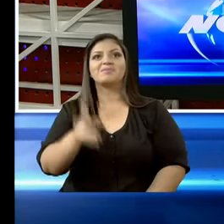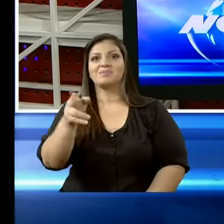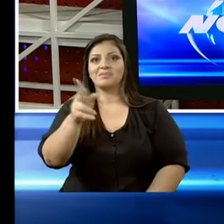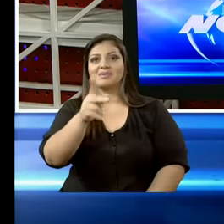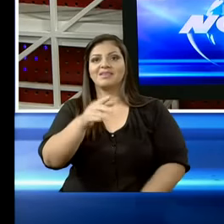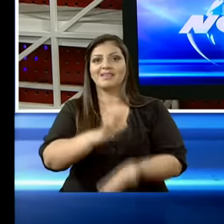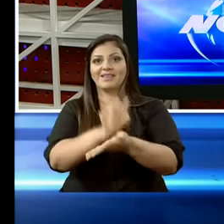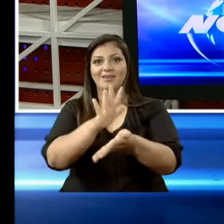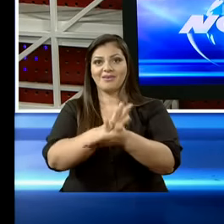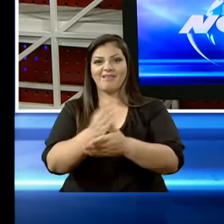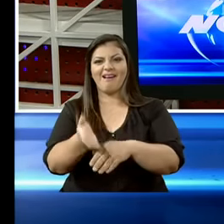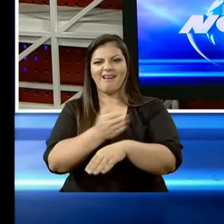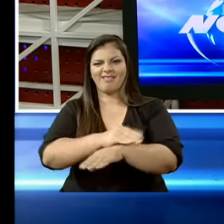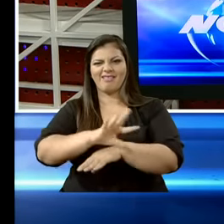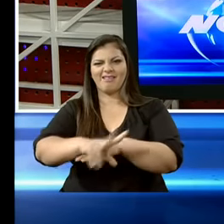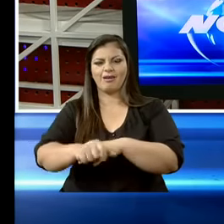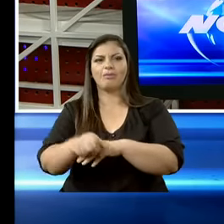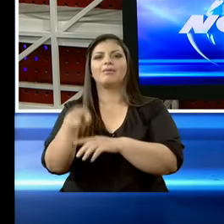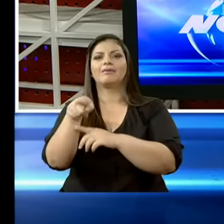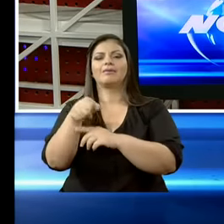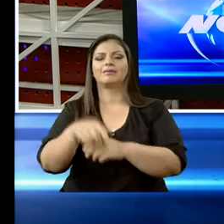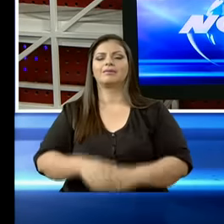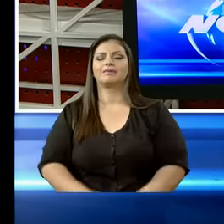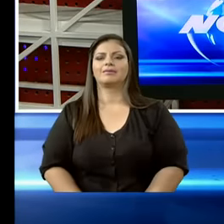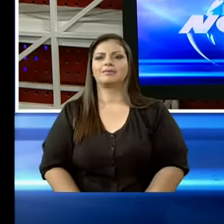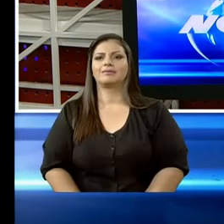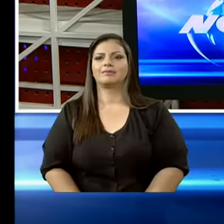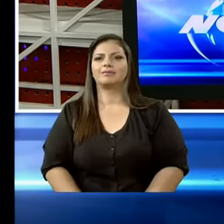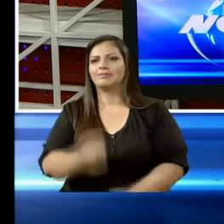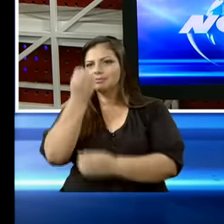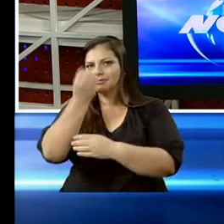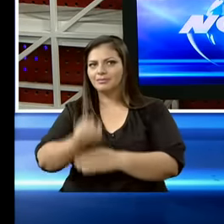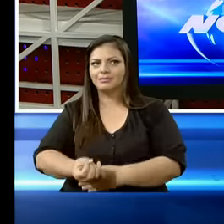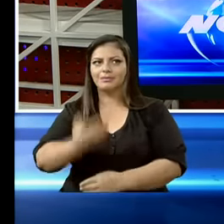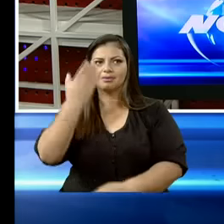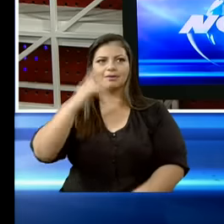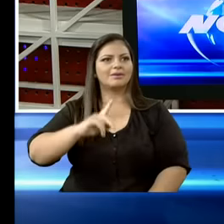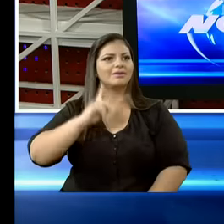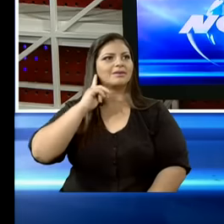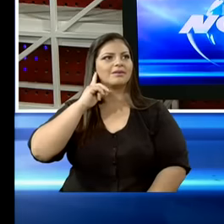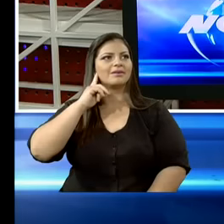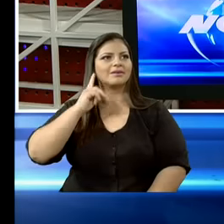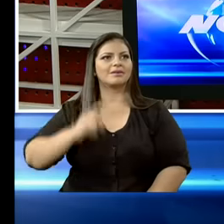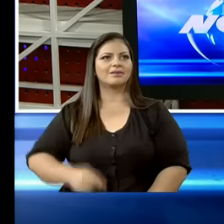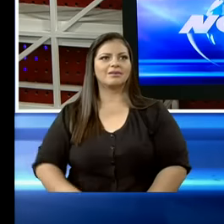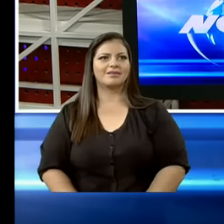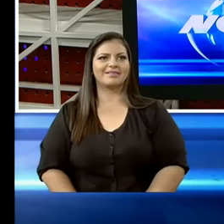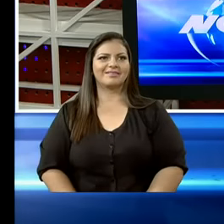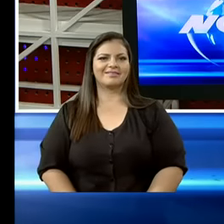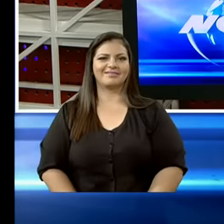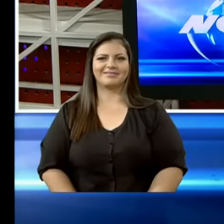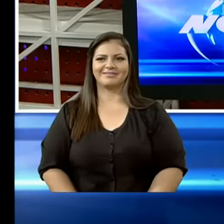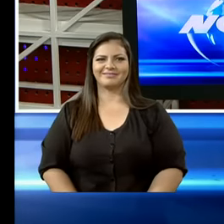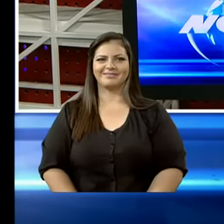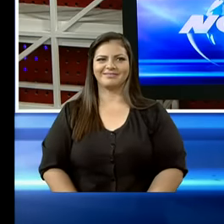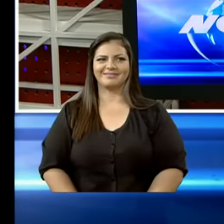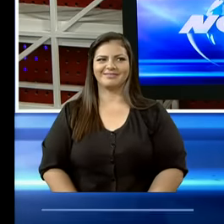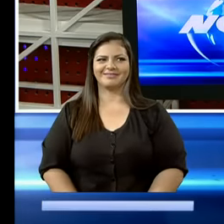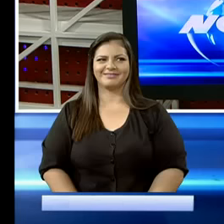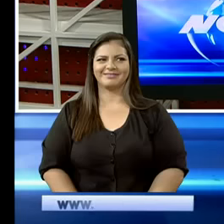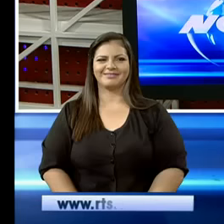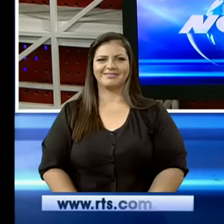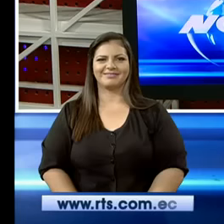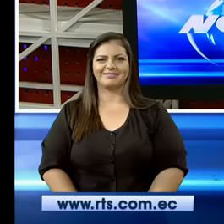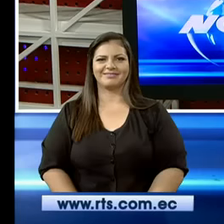Jorge. Jorge, buenos días. Te escuchamos. Ese es el uniforme del canal, ¿no? Buenos días. Buenos días. Jorge.